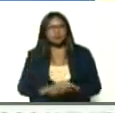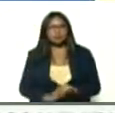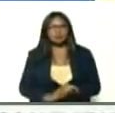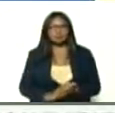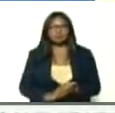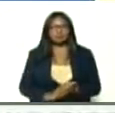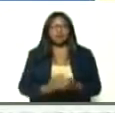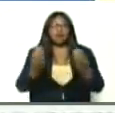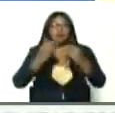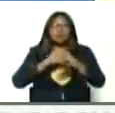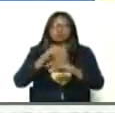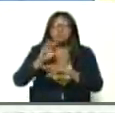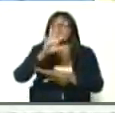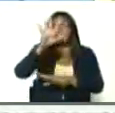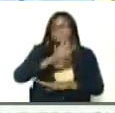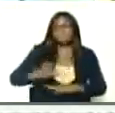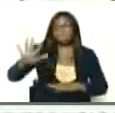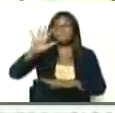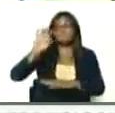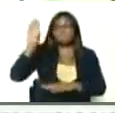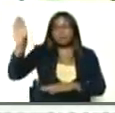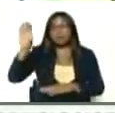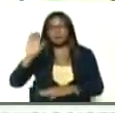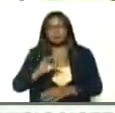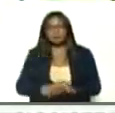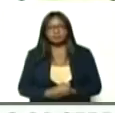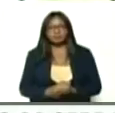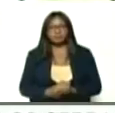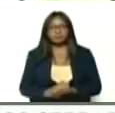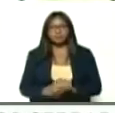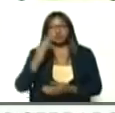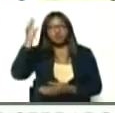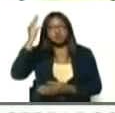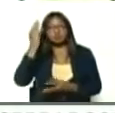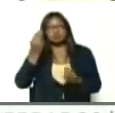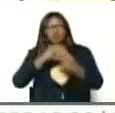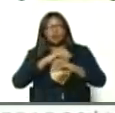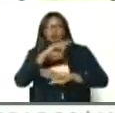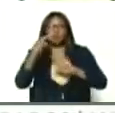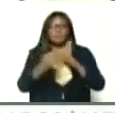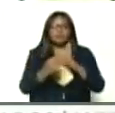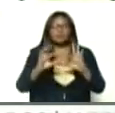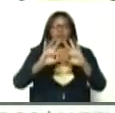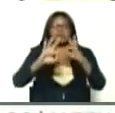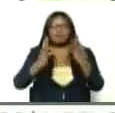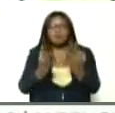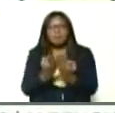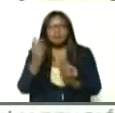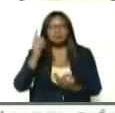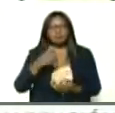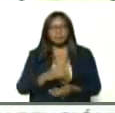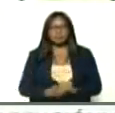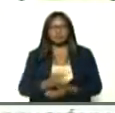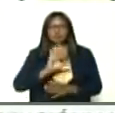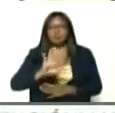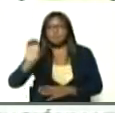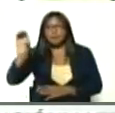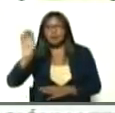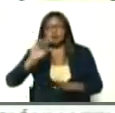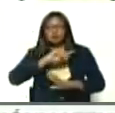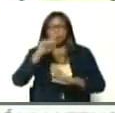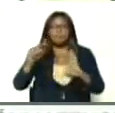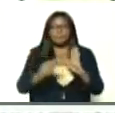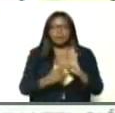consenso, de un país, la conciencia, y el consenso completo de la familia, y de un país entero,